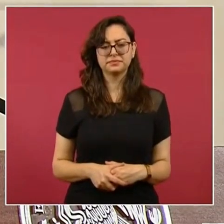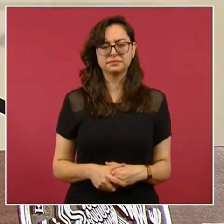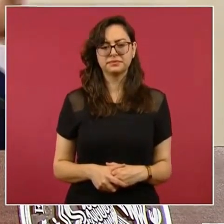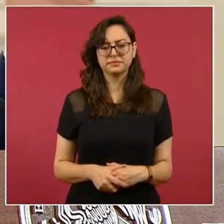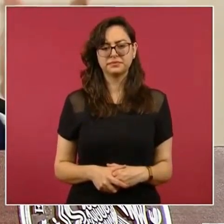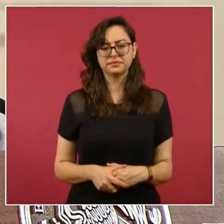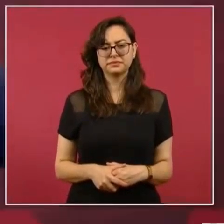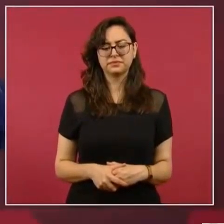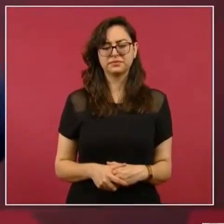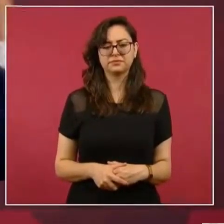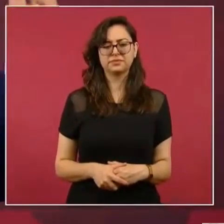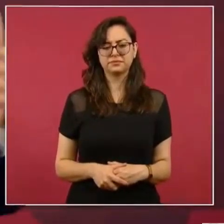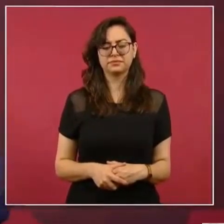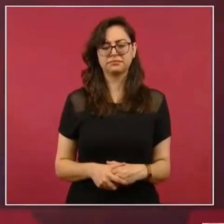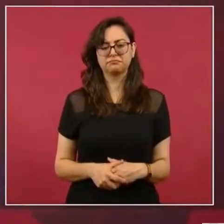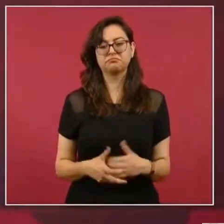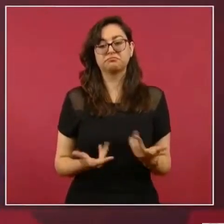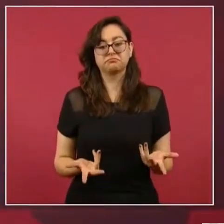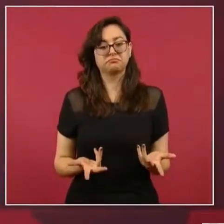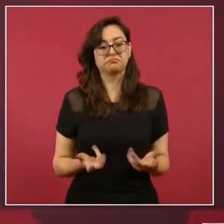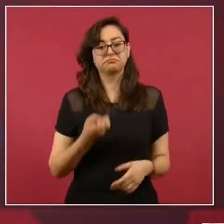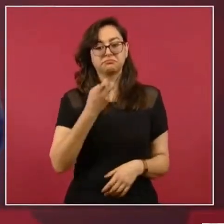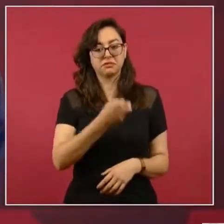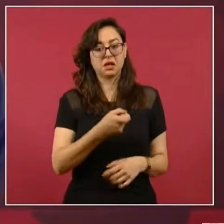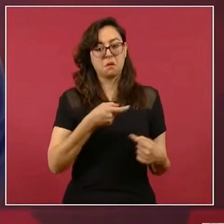Porque así se va